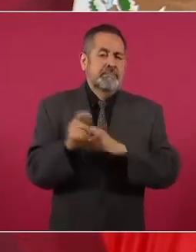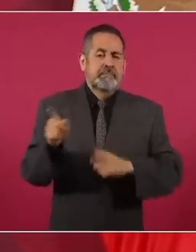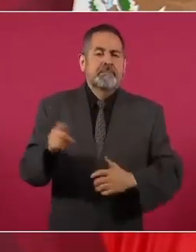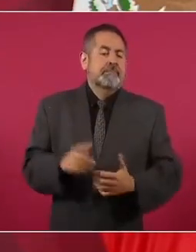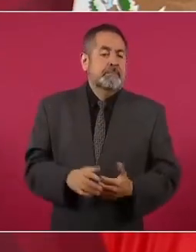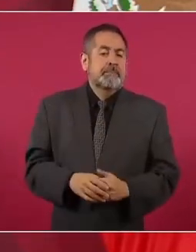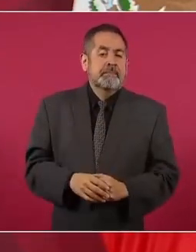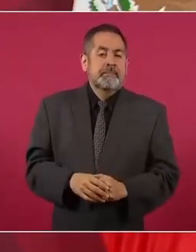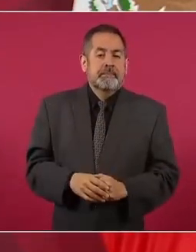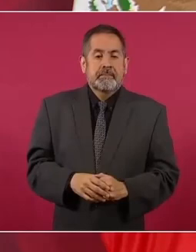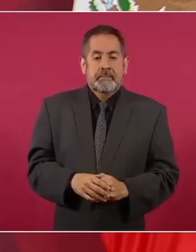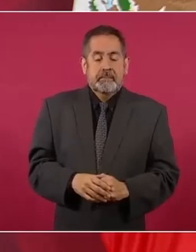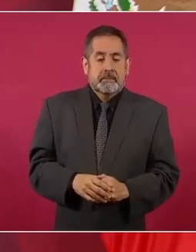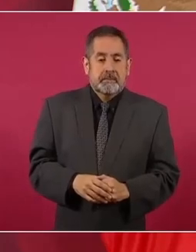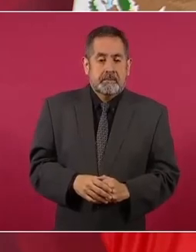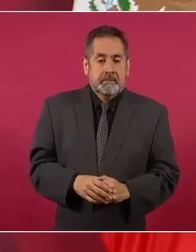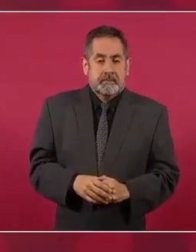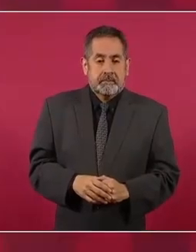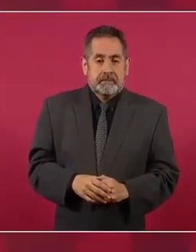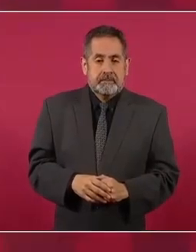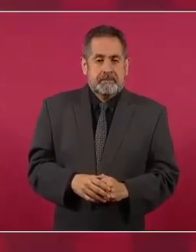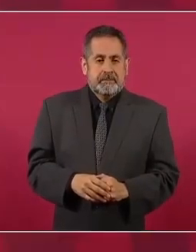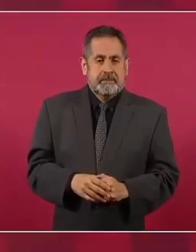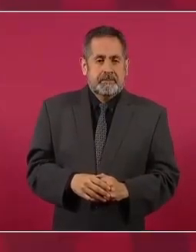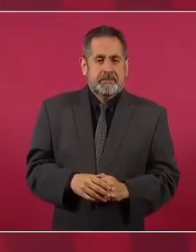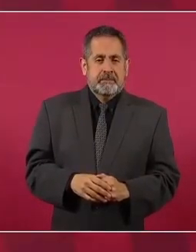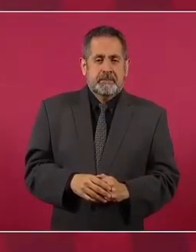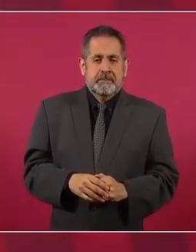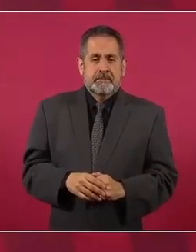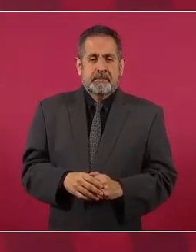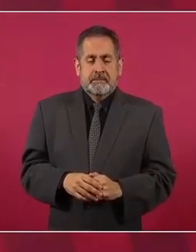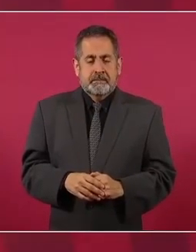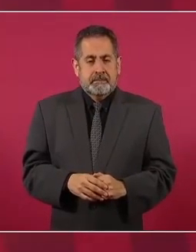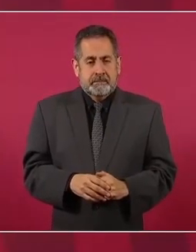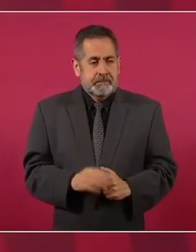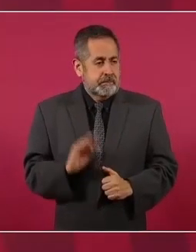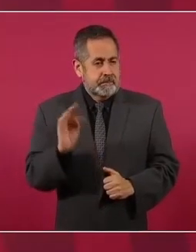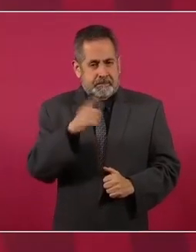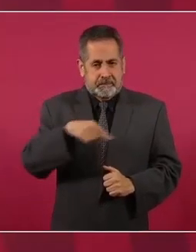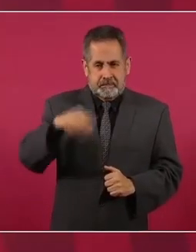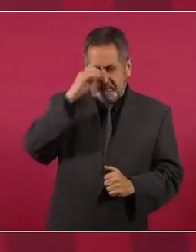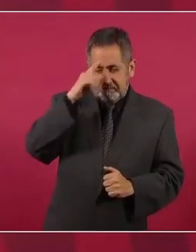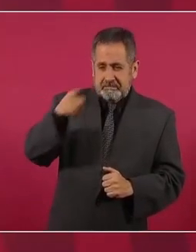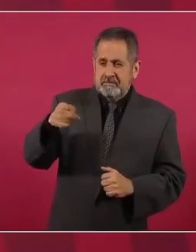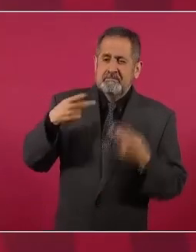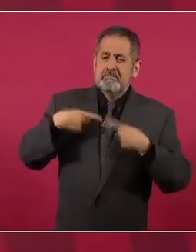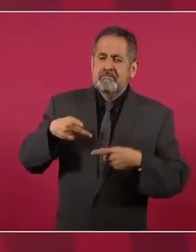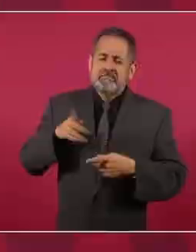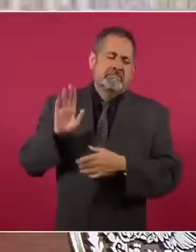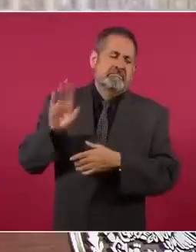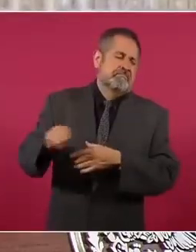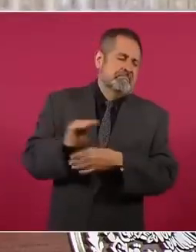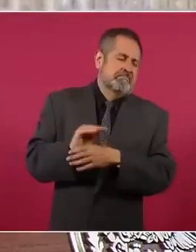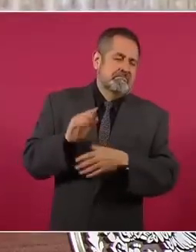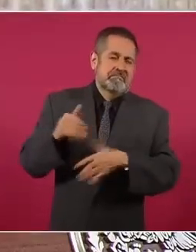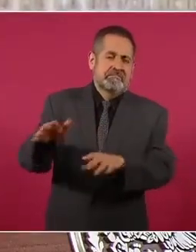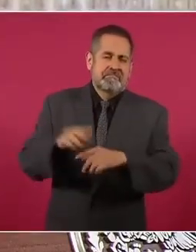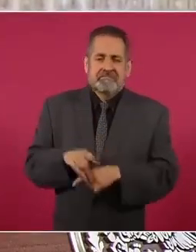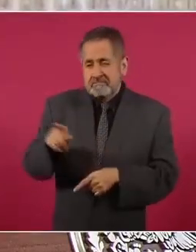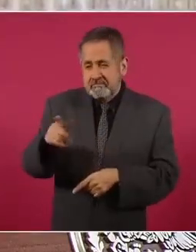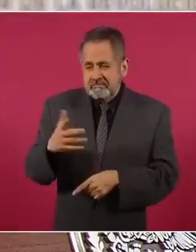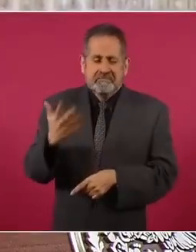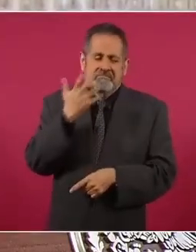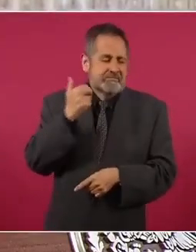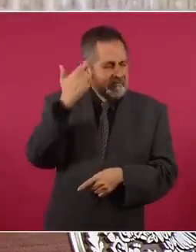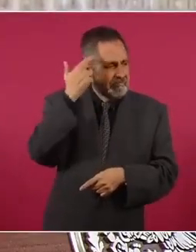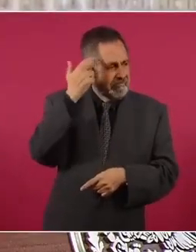si se cree de que el pueblo no cuenta, pero que además es irracional,